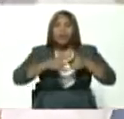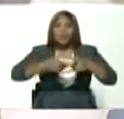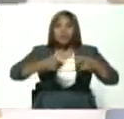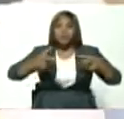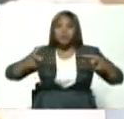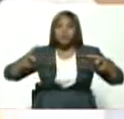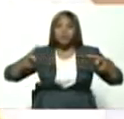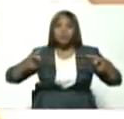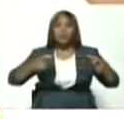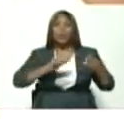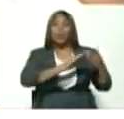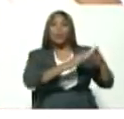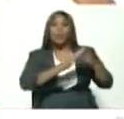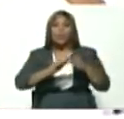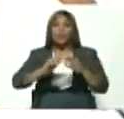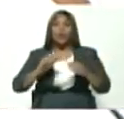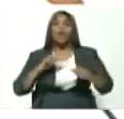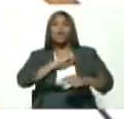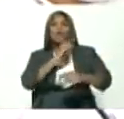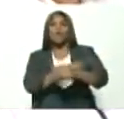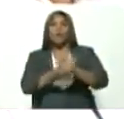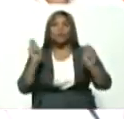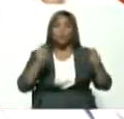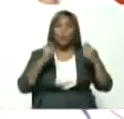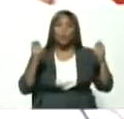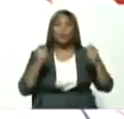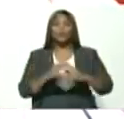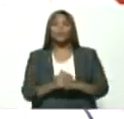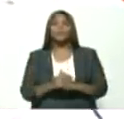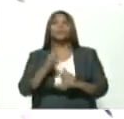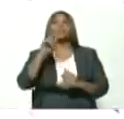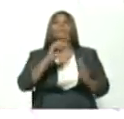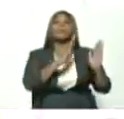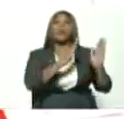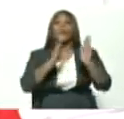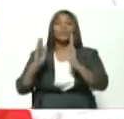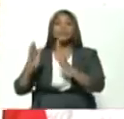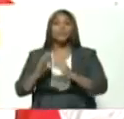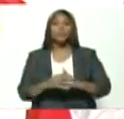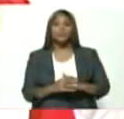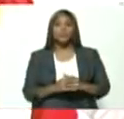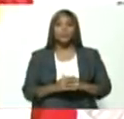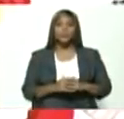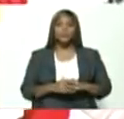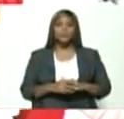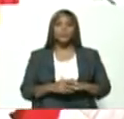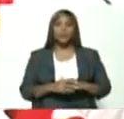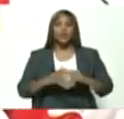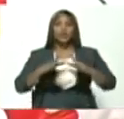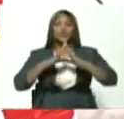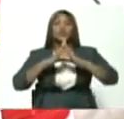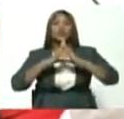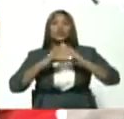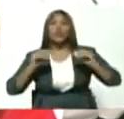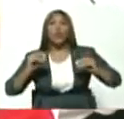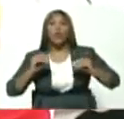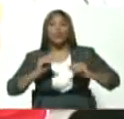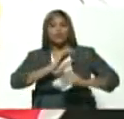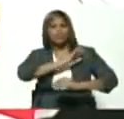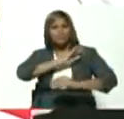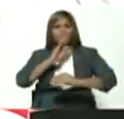además de la organización de todas las fuerzas que tienen